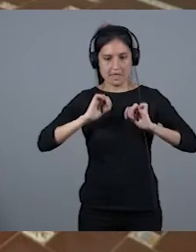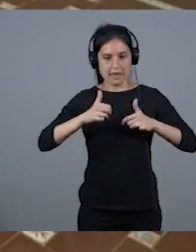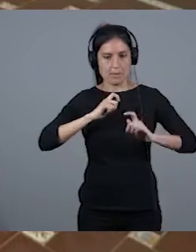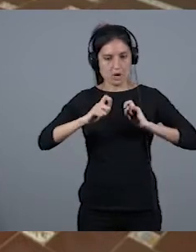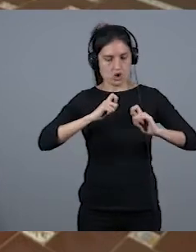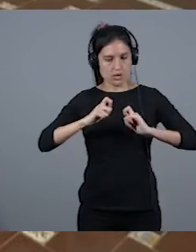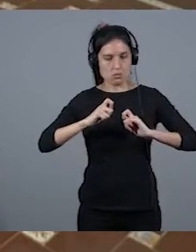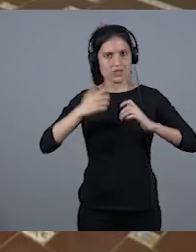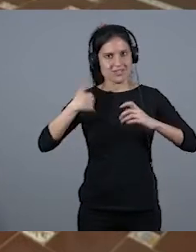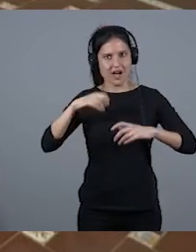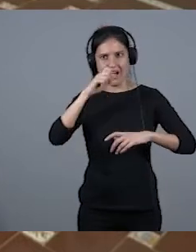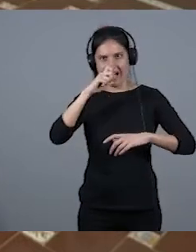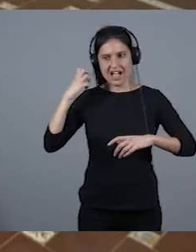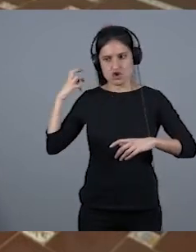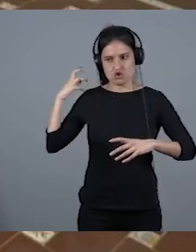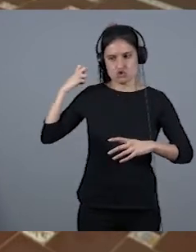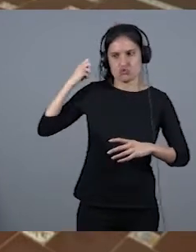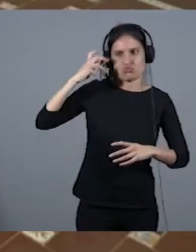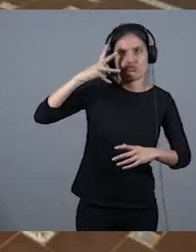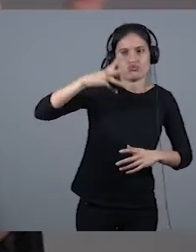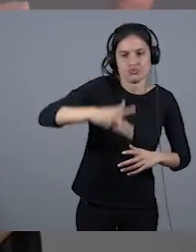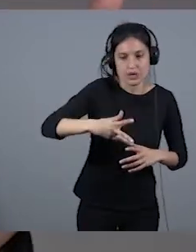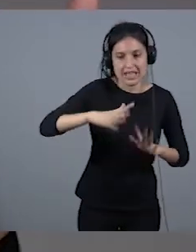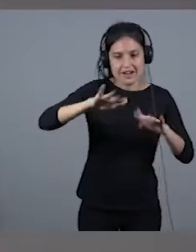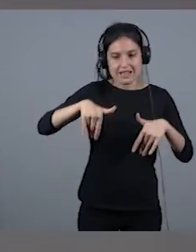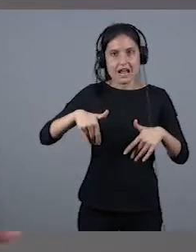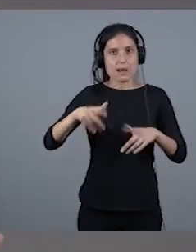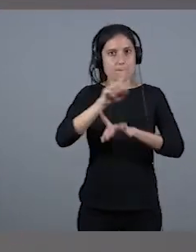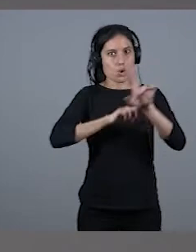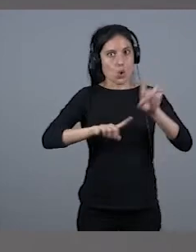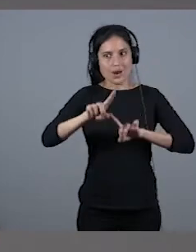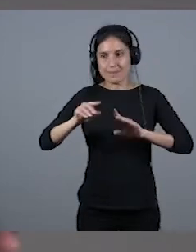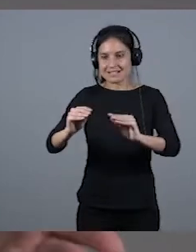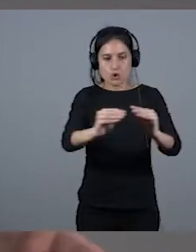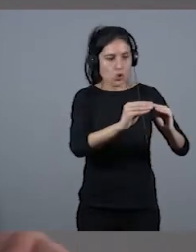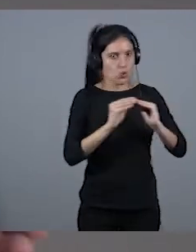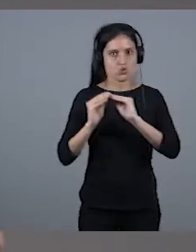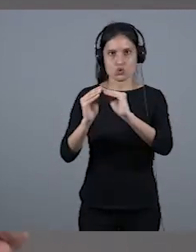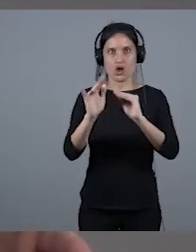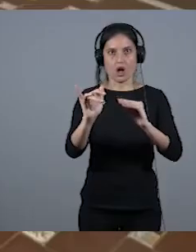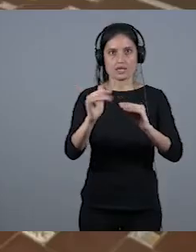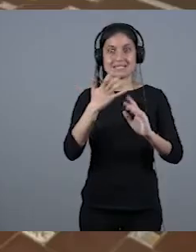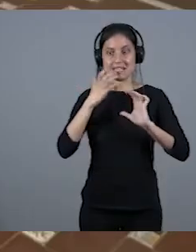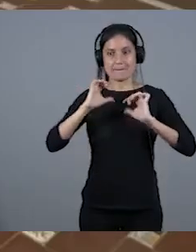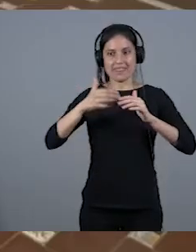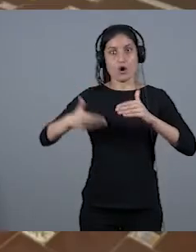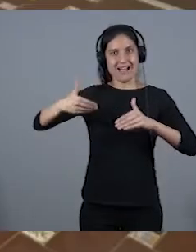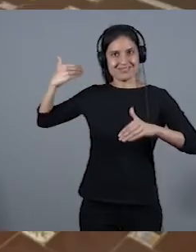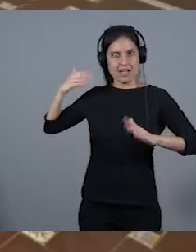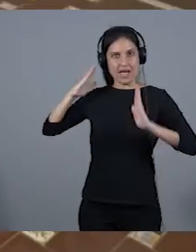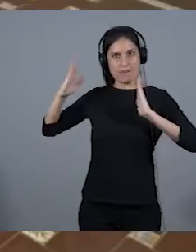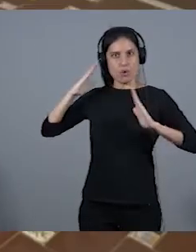y se han encontrado con problemas comunes, obviamente las que empezaron antes, casi con la dictadura, democracia,